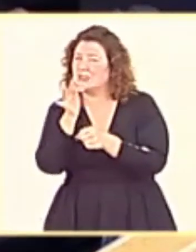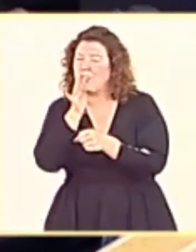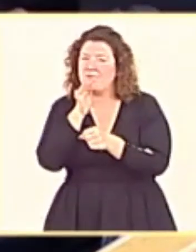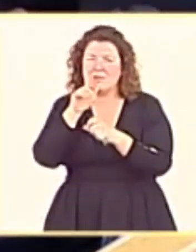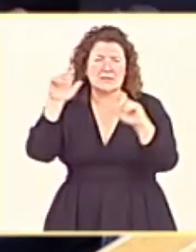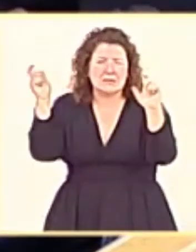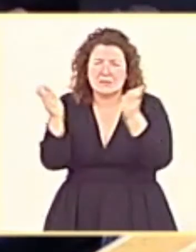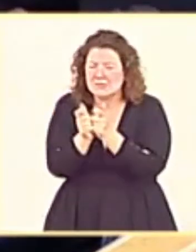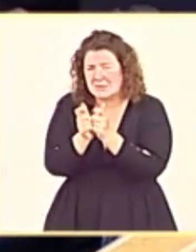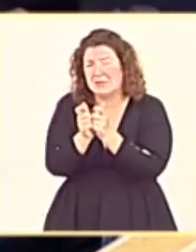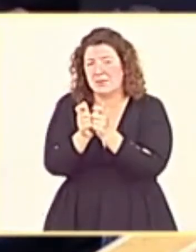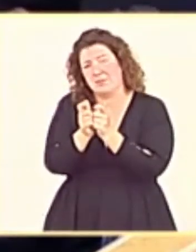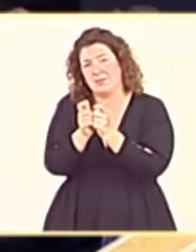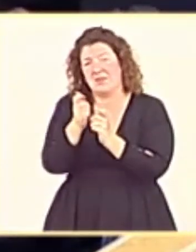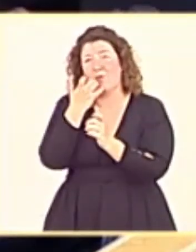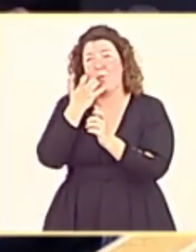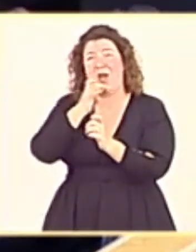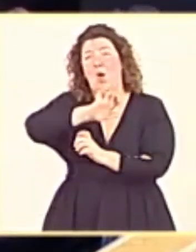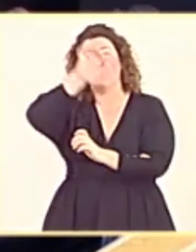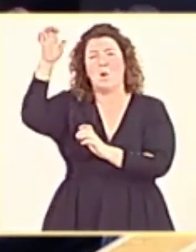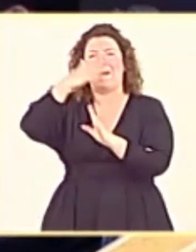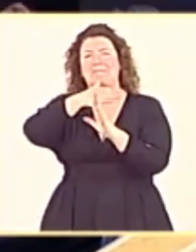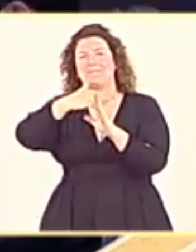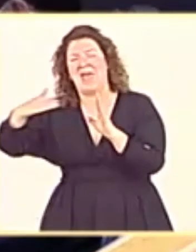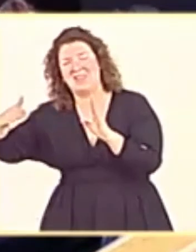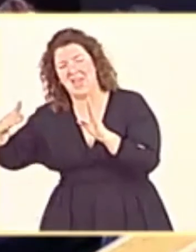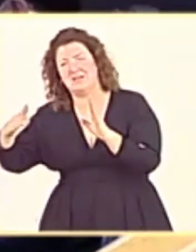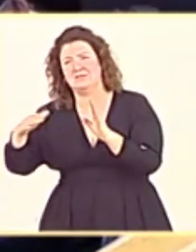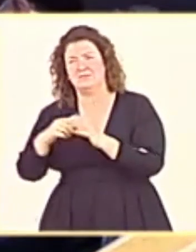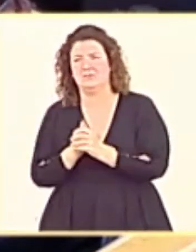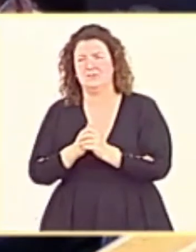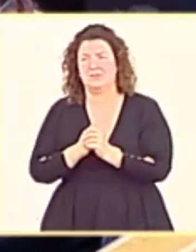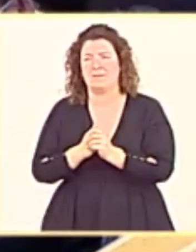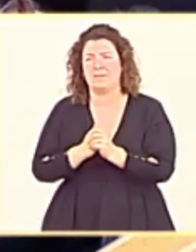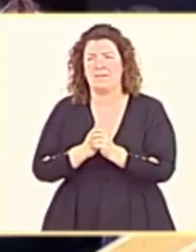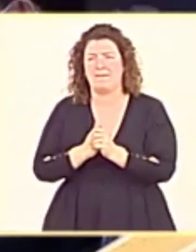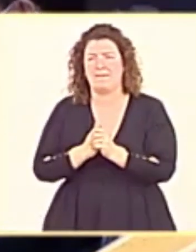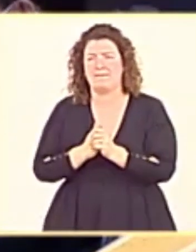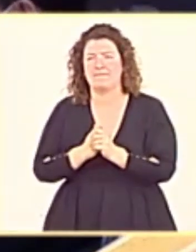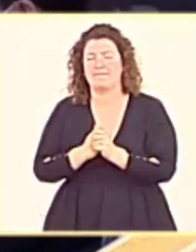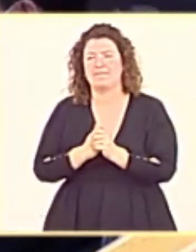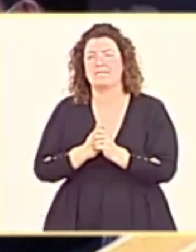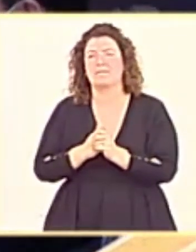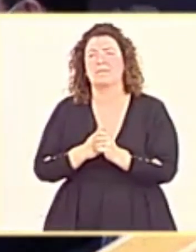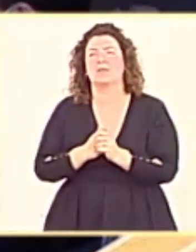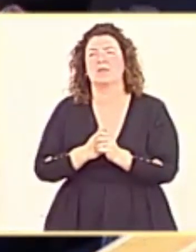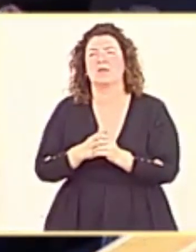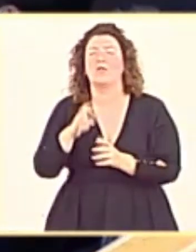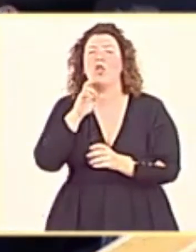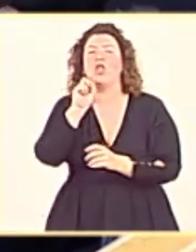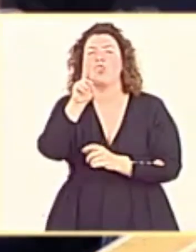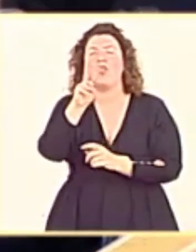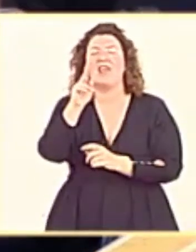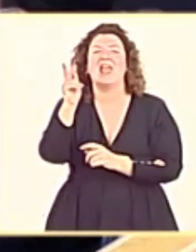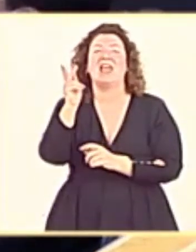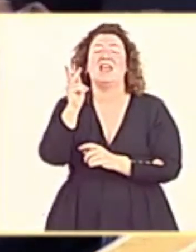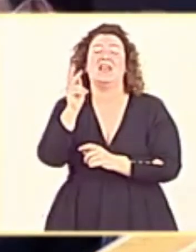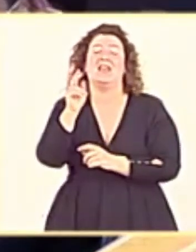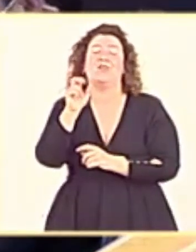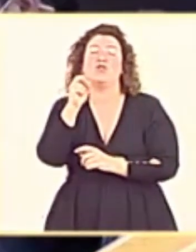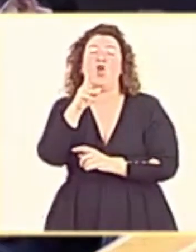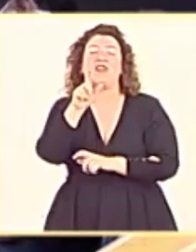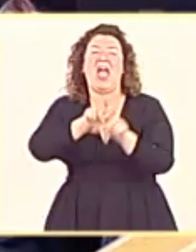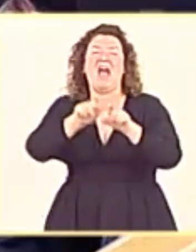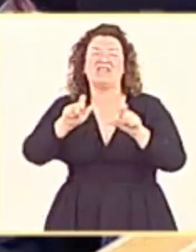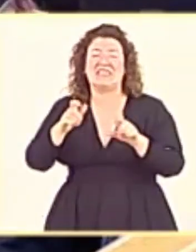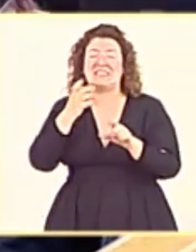densidad muy inferior a la media comunitaria, por debajo de su umbral de los dos habitantes por kilómetro cuadrado y fijado por parte de